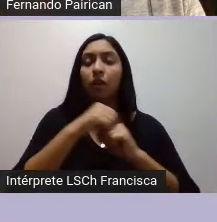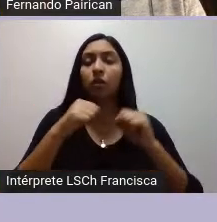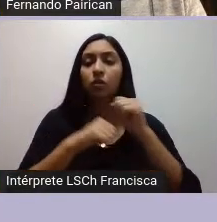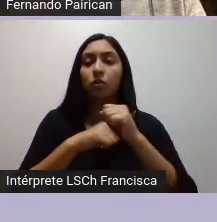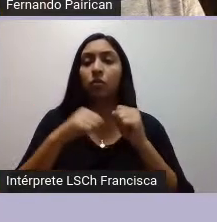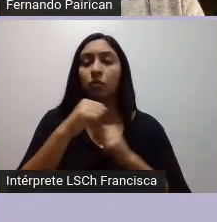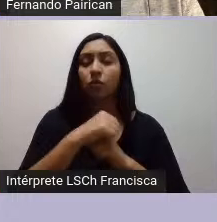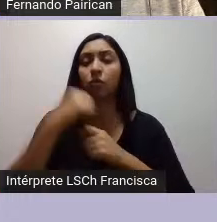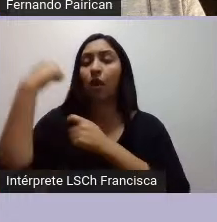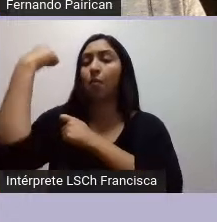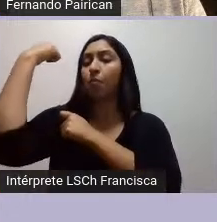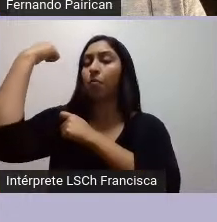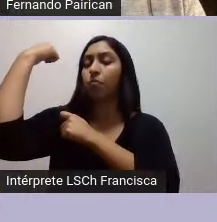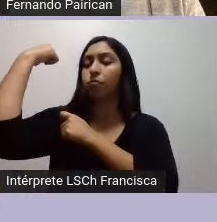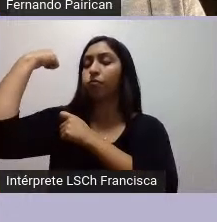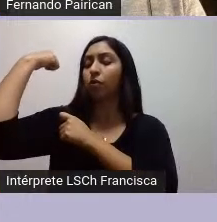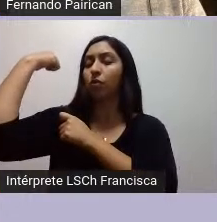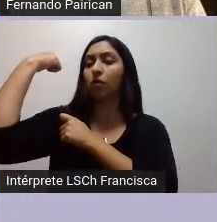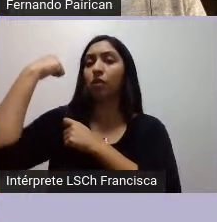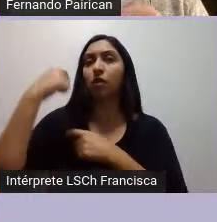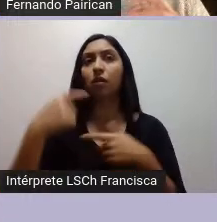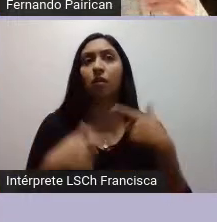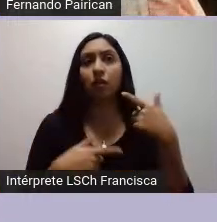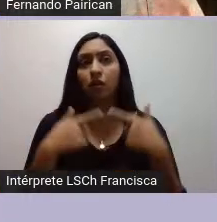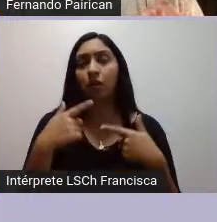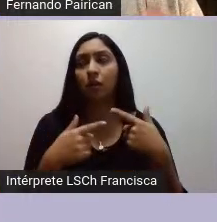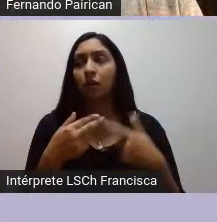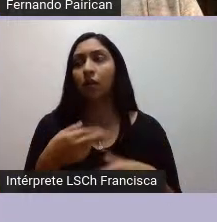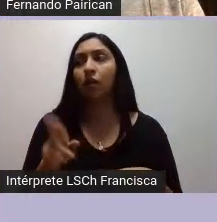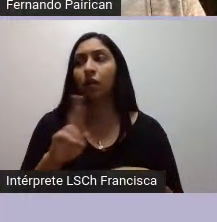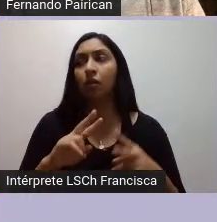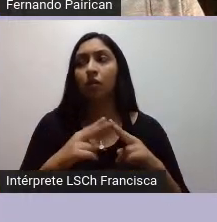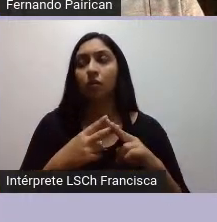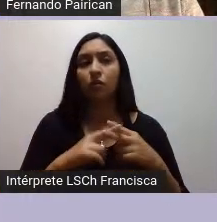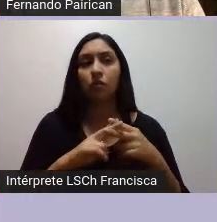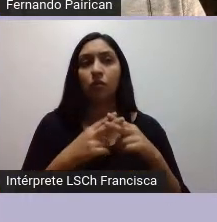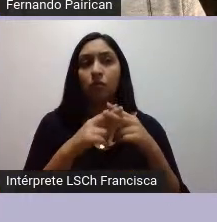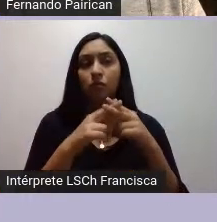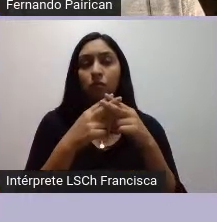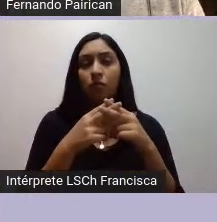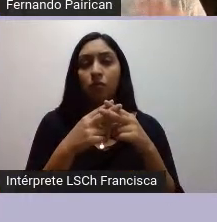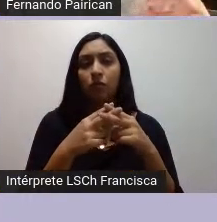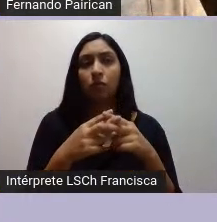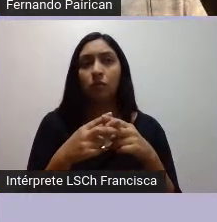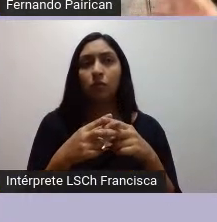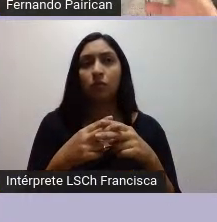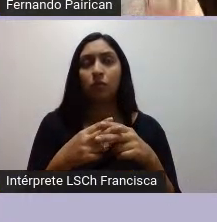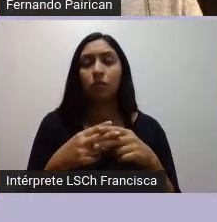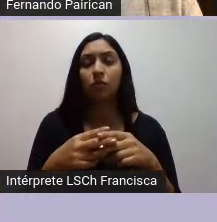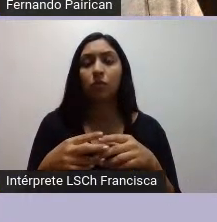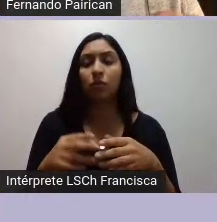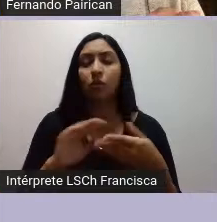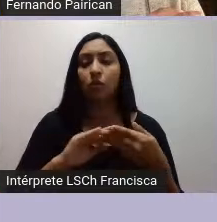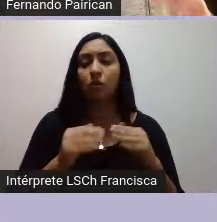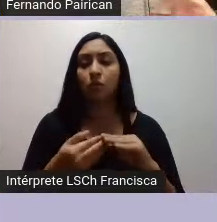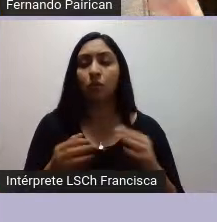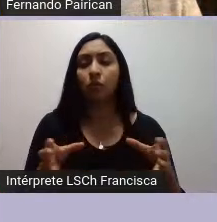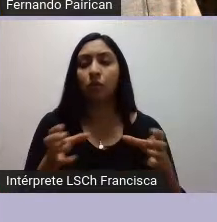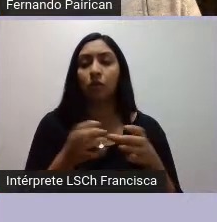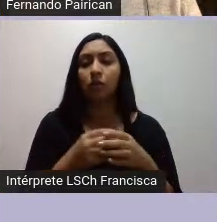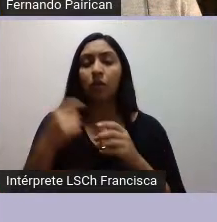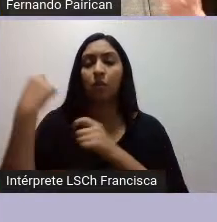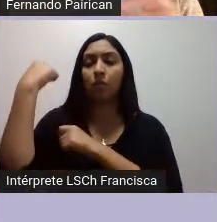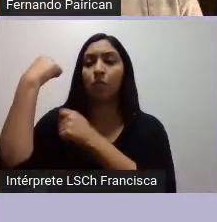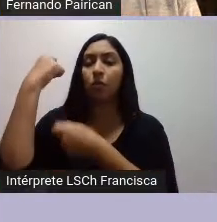concepto de descolonización en la reconstrucción del tejido social comunitario desde abajo donde el poder radicaría en las